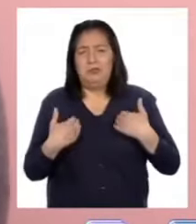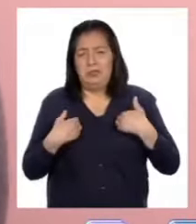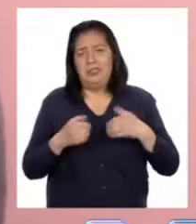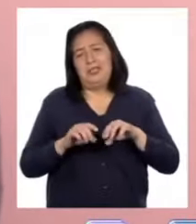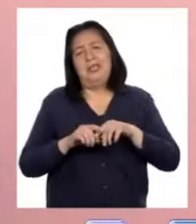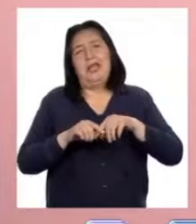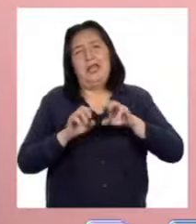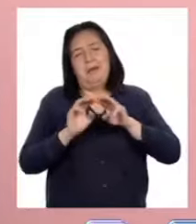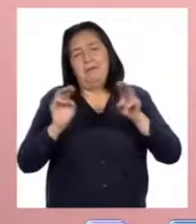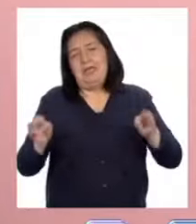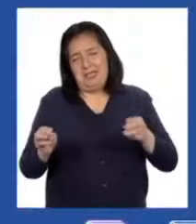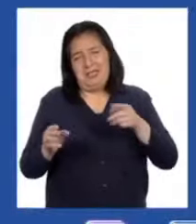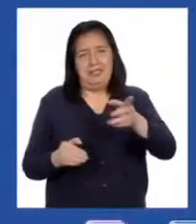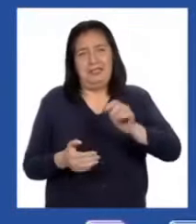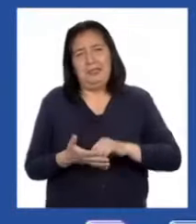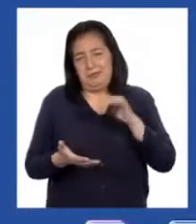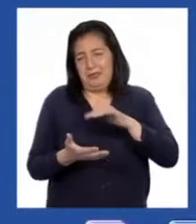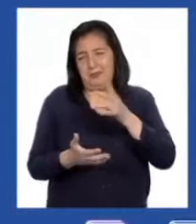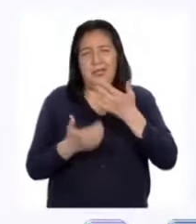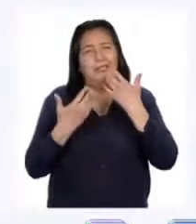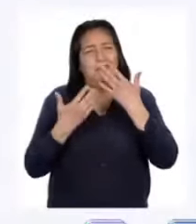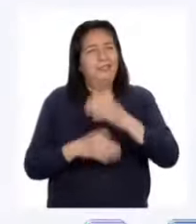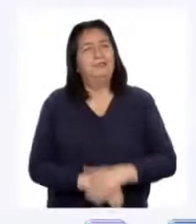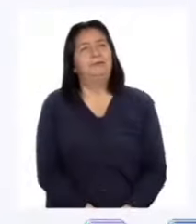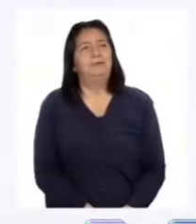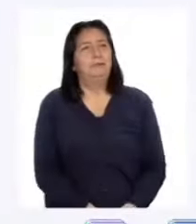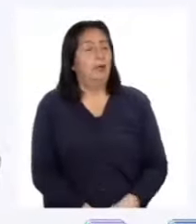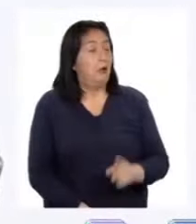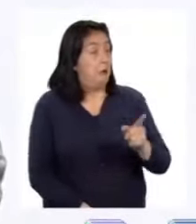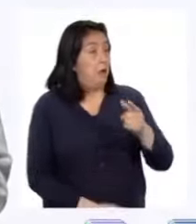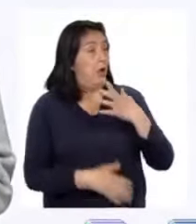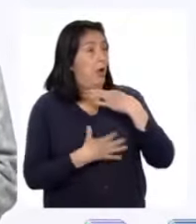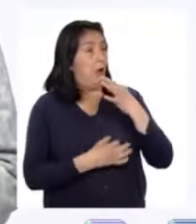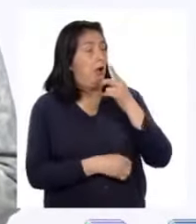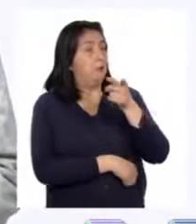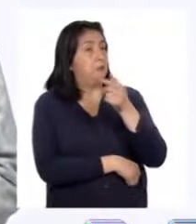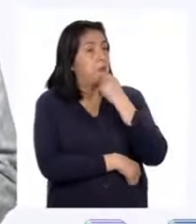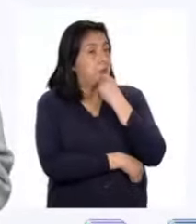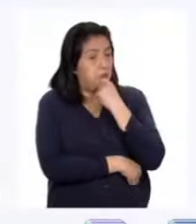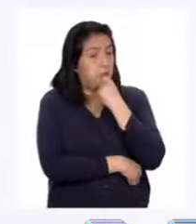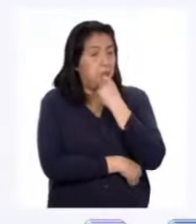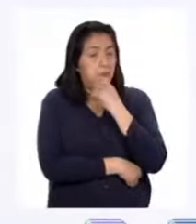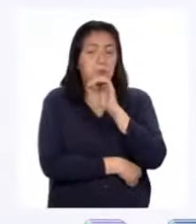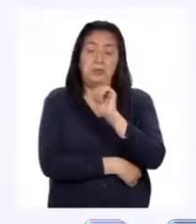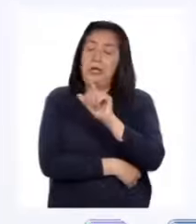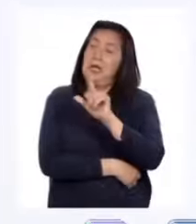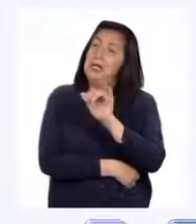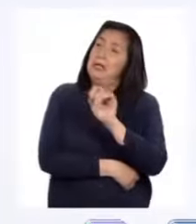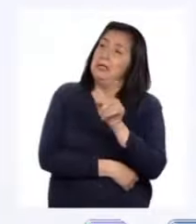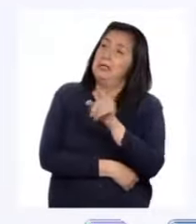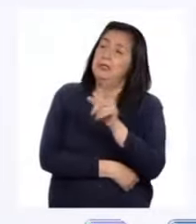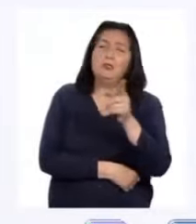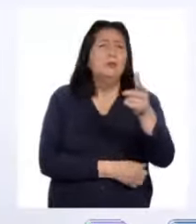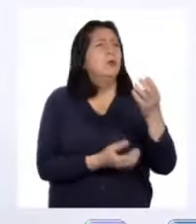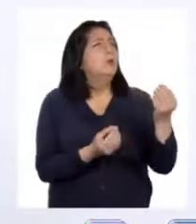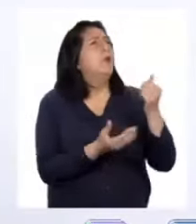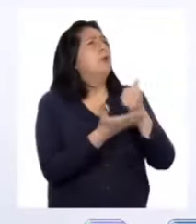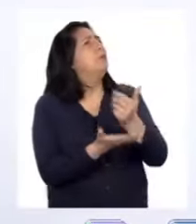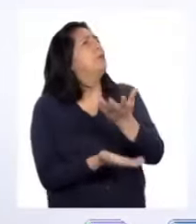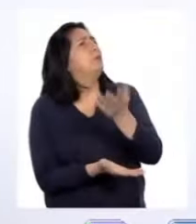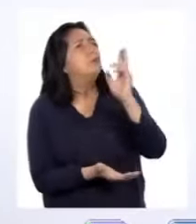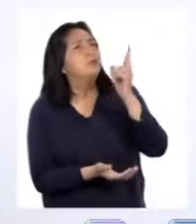nuestra mesa de estudio. Muchas gracias. Muy interesante el caso de Alanis. Profesora, ¿cómo podemos ayudar?